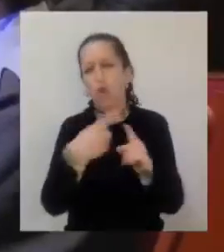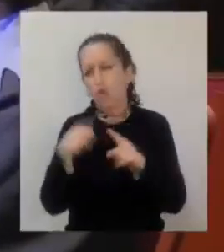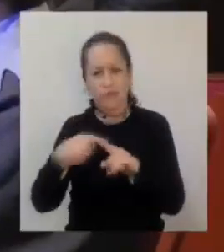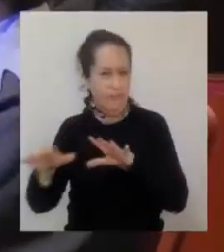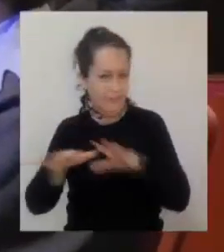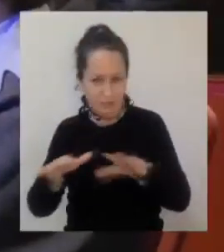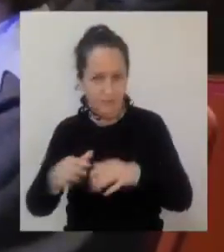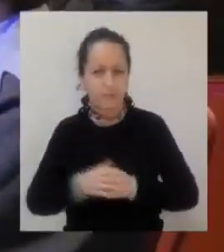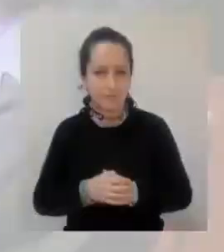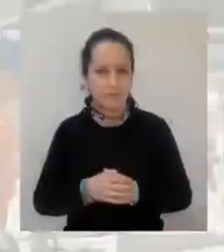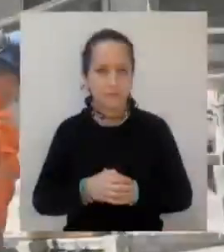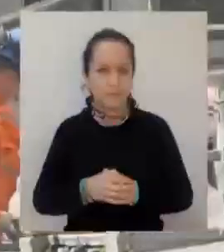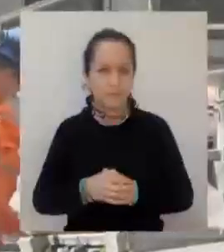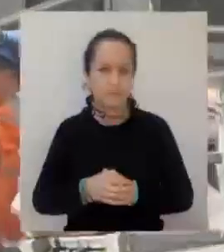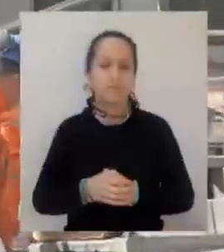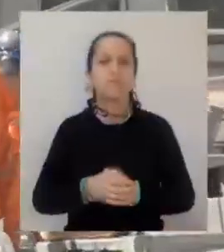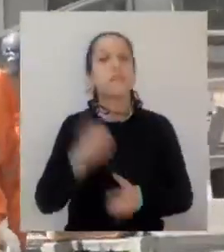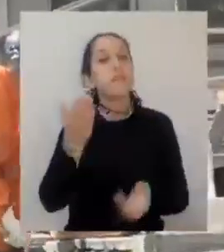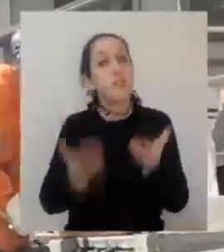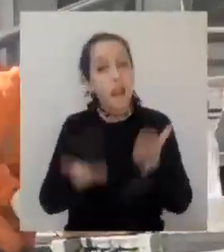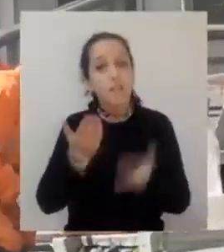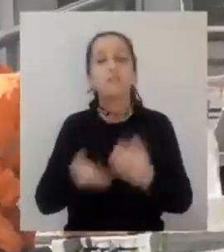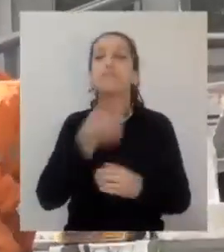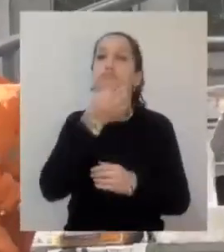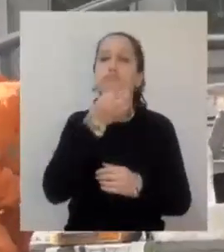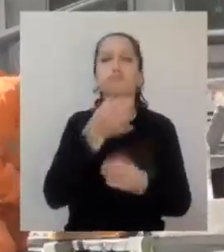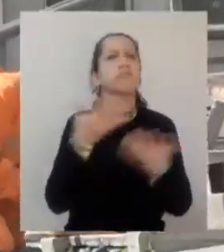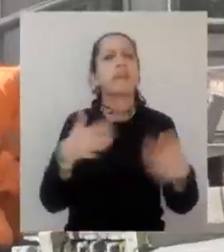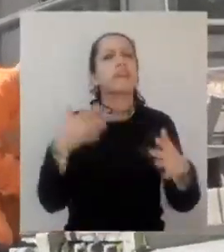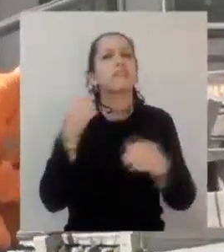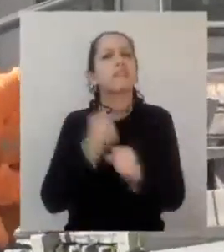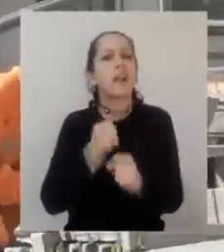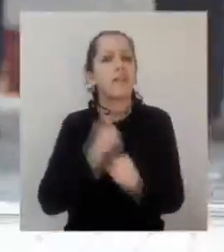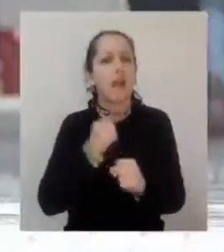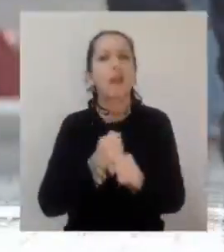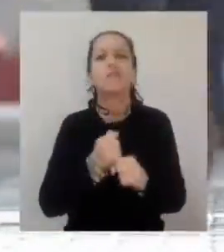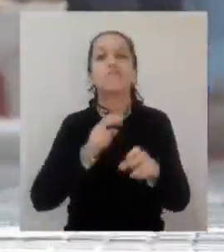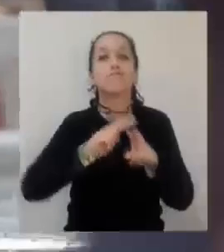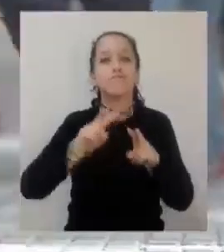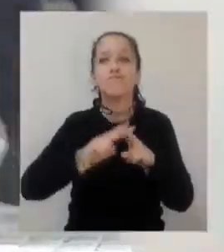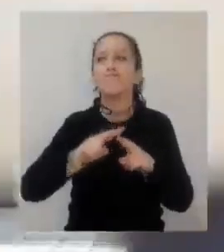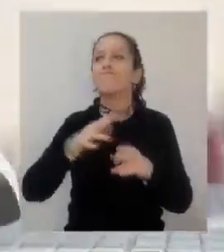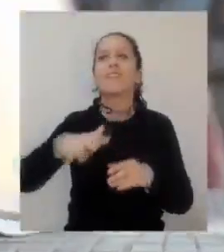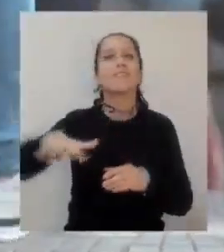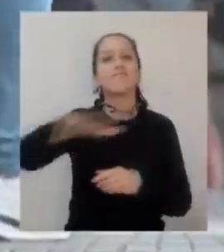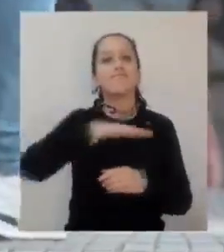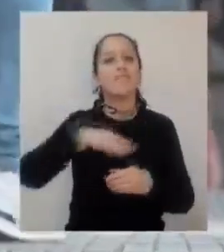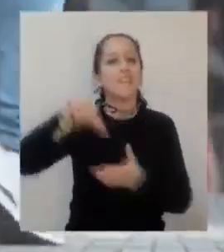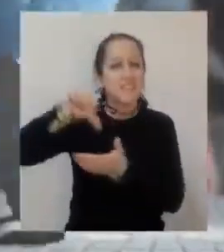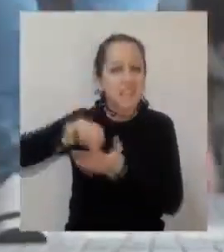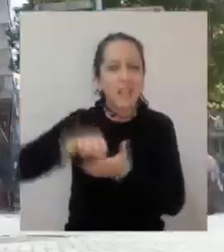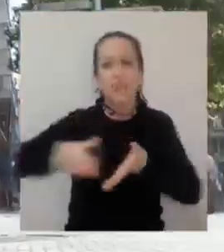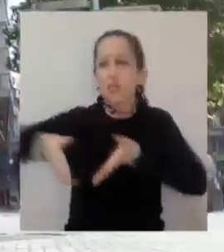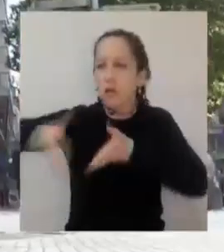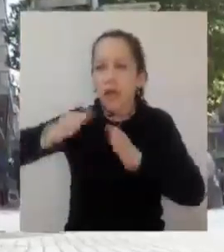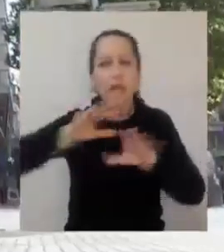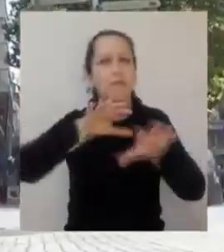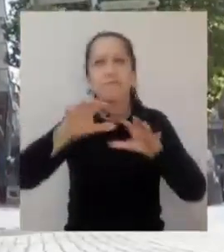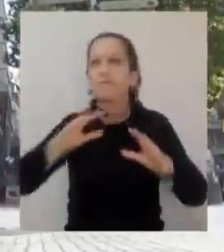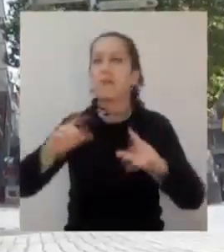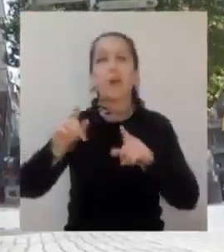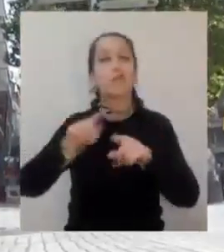acciones. En el balance también se dio a conocer el trabajo realizado en torno a la recuperación de espacios públicos e